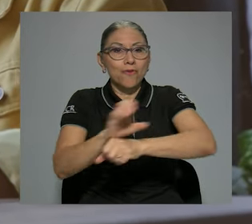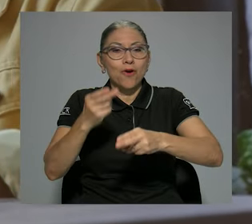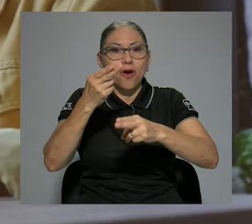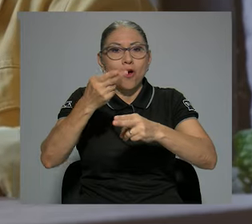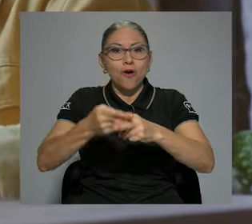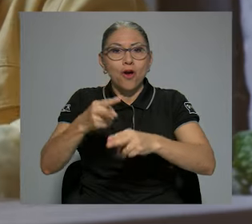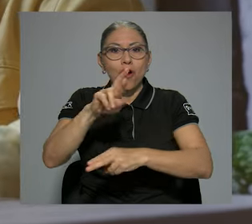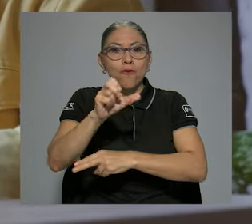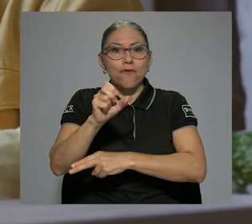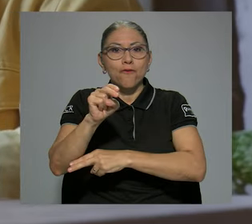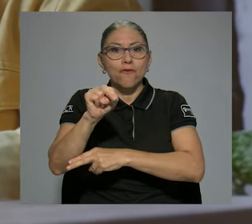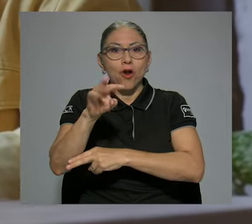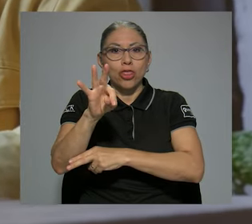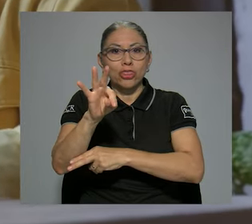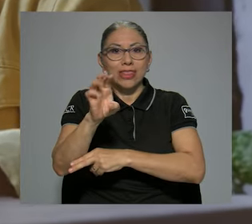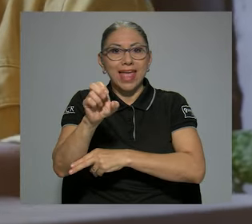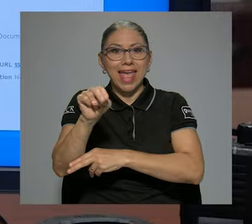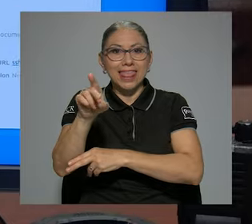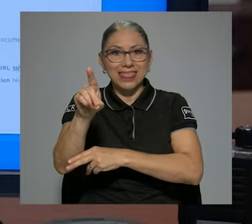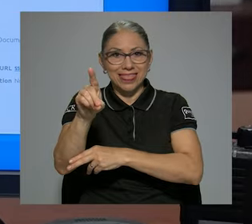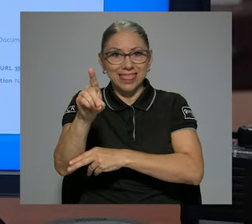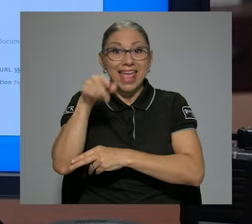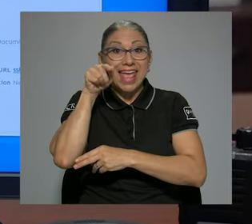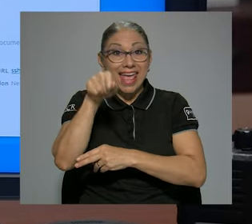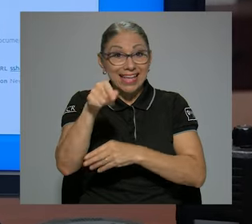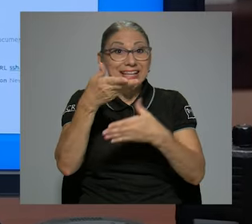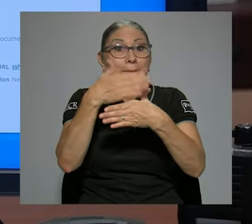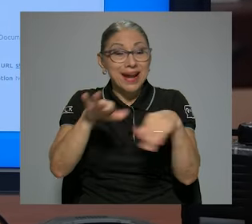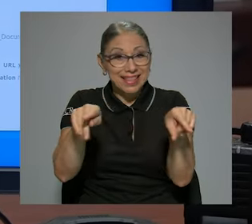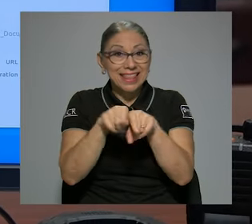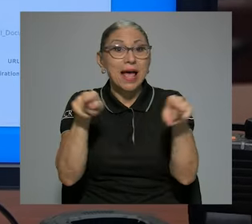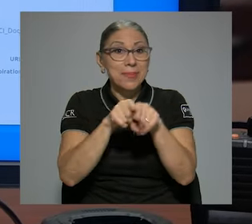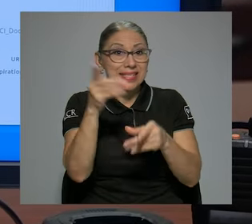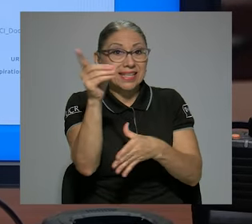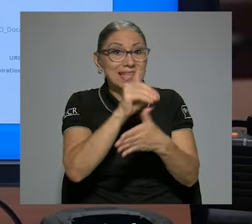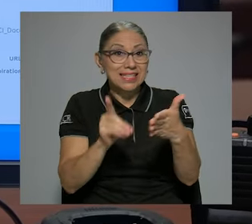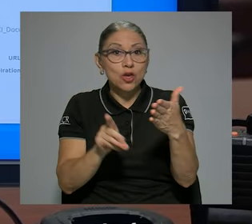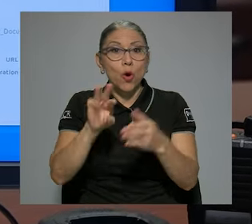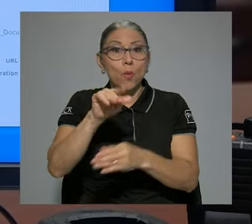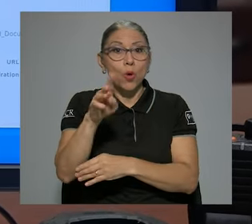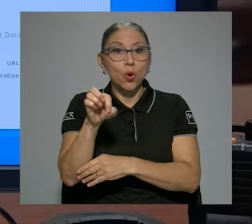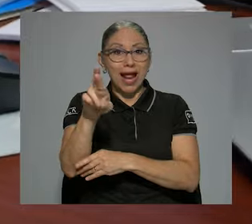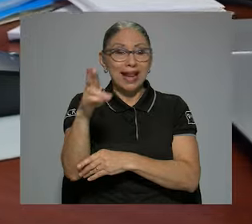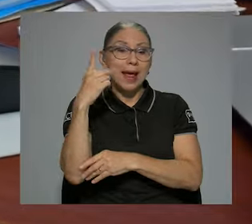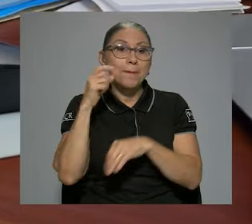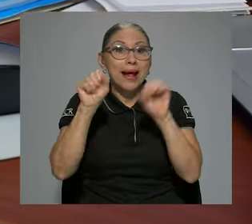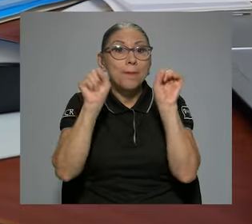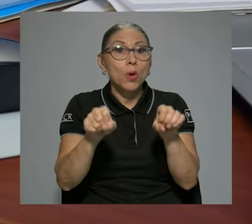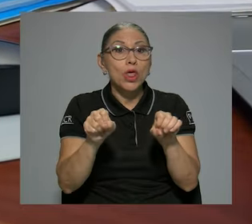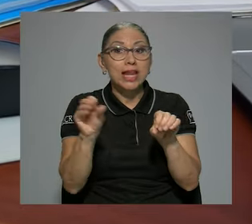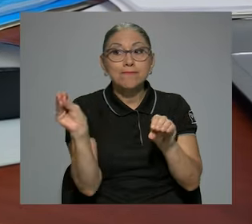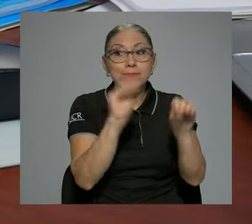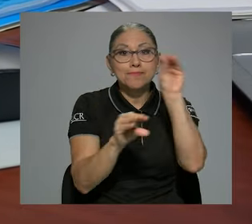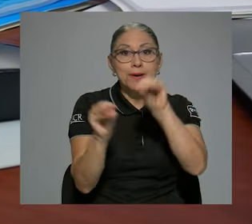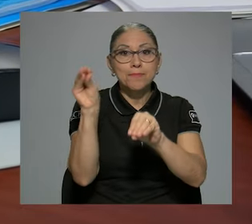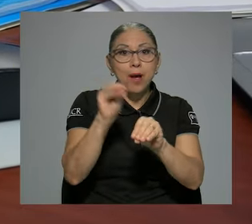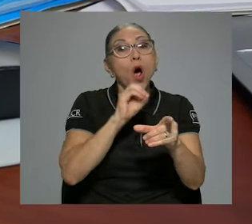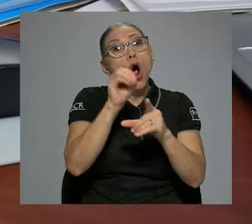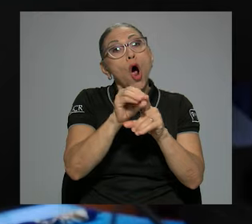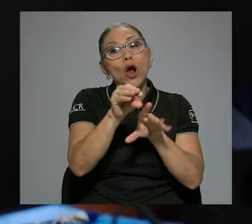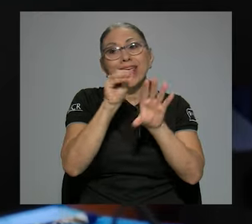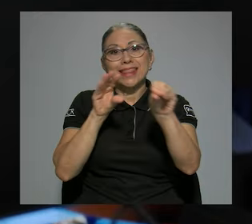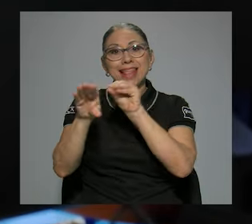se conoce como front-end. Esta parte también fue diseñada modularmente para poder colocar y quitar